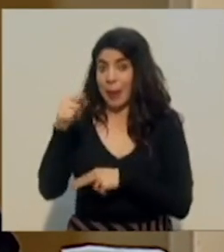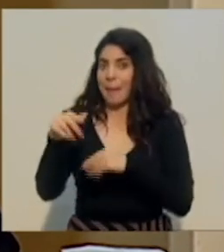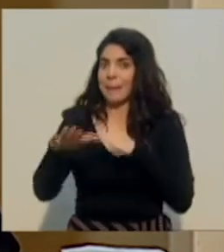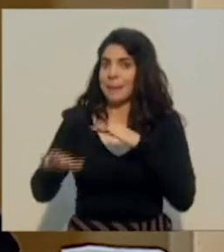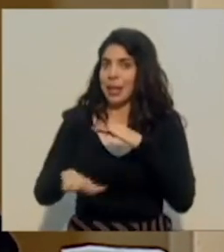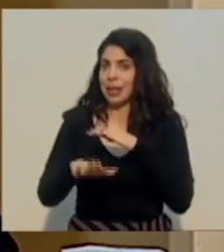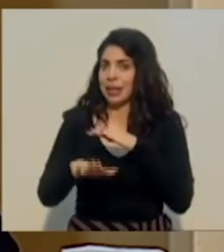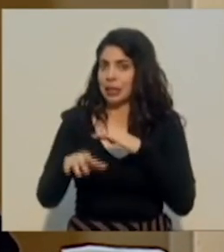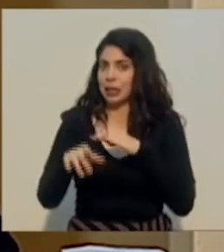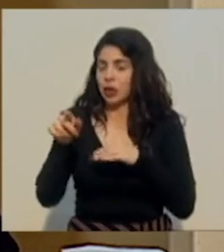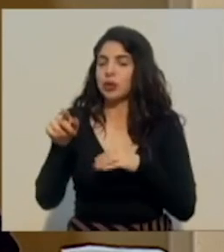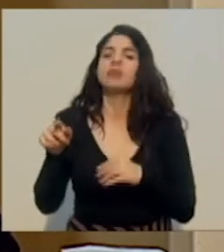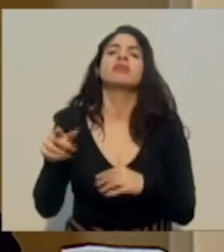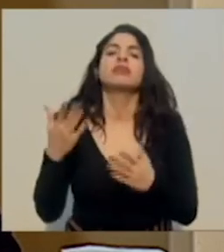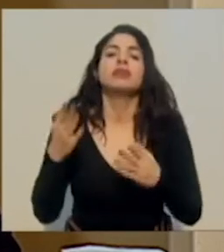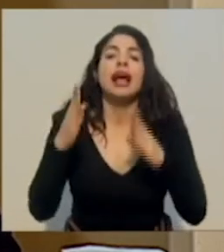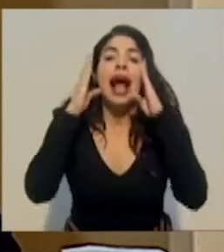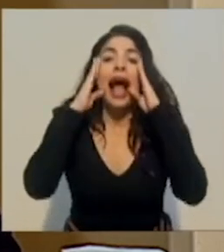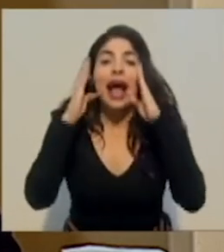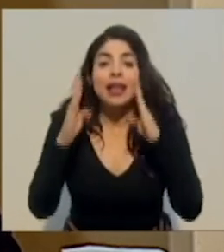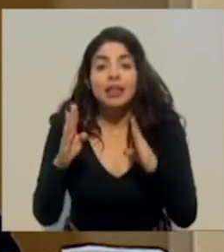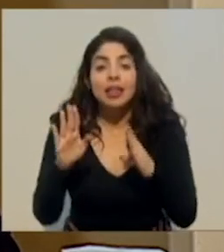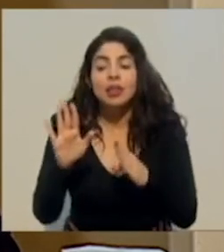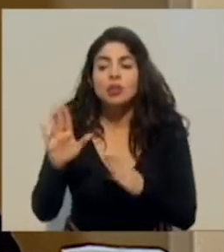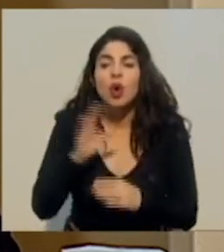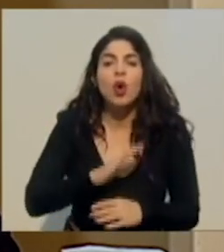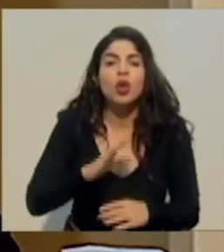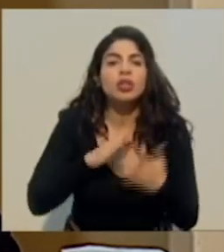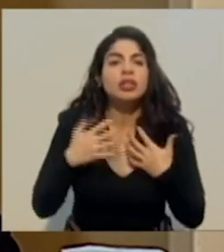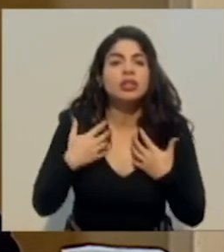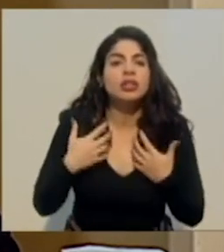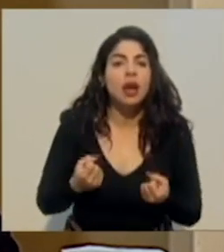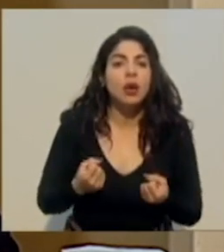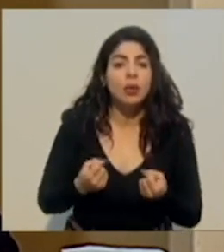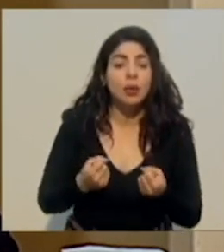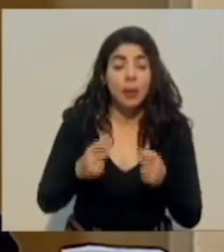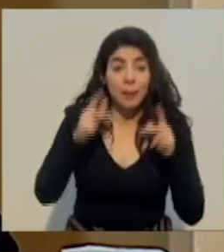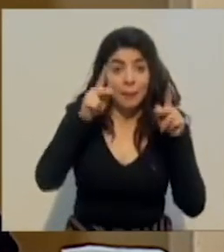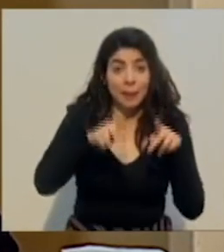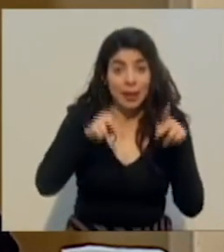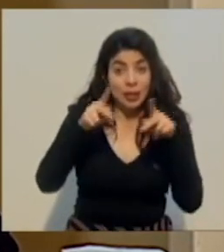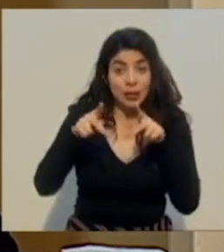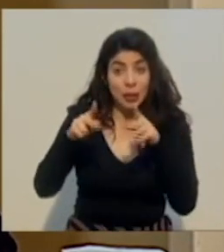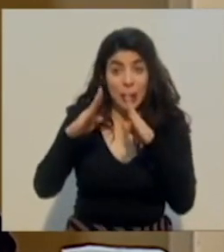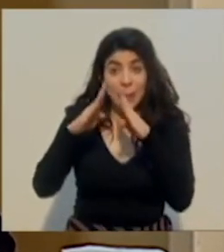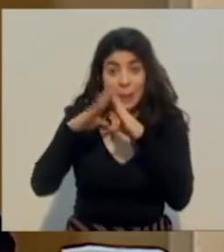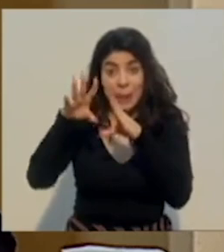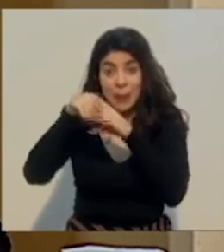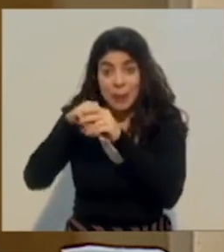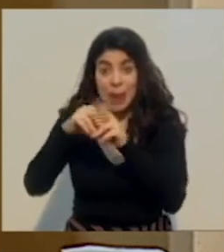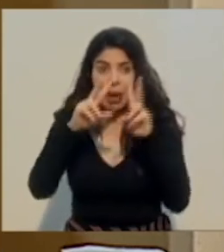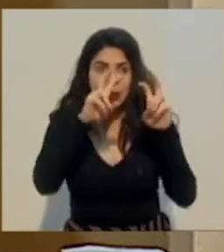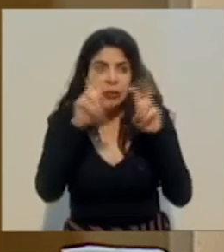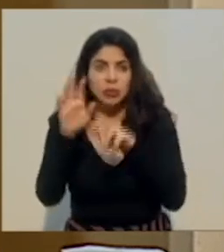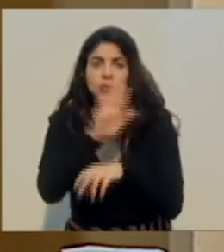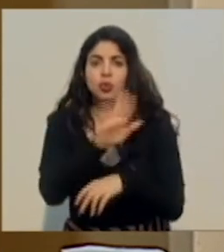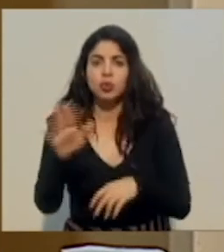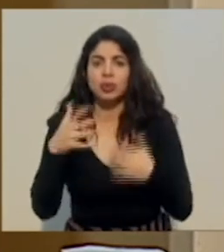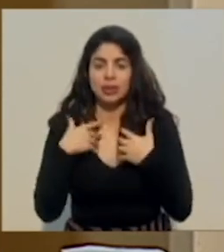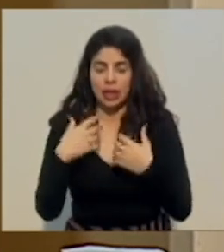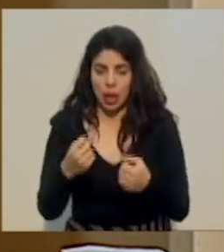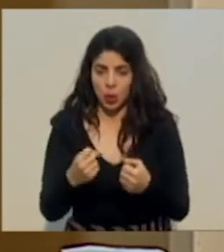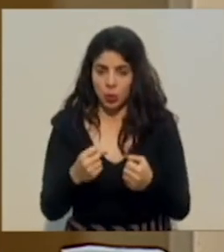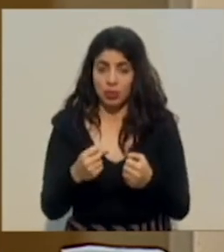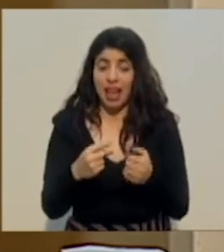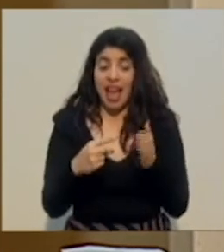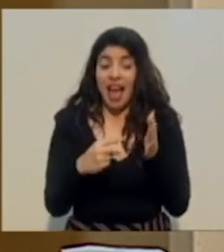es el abordaje de las condiciones de salud de las personas que están habitando las cuarterías. En algunos